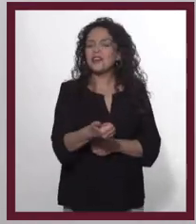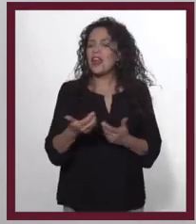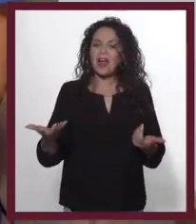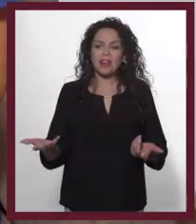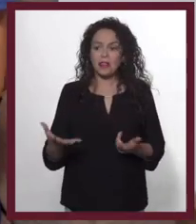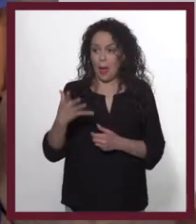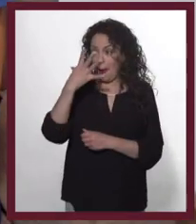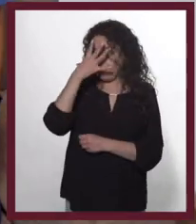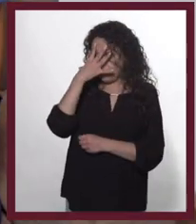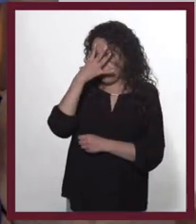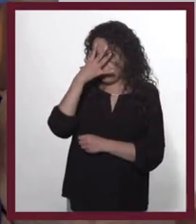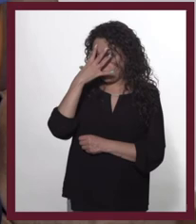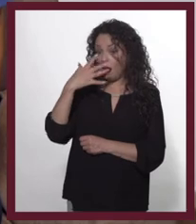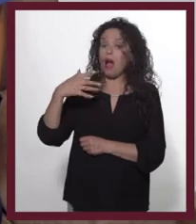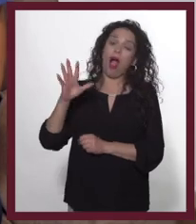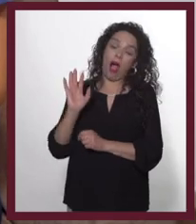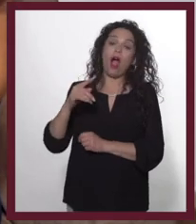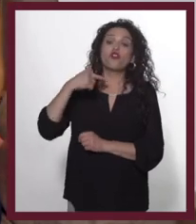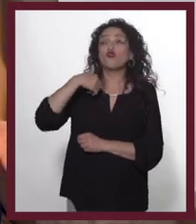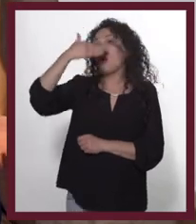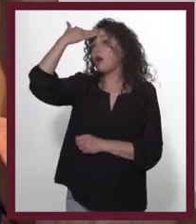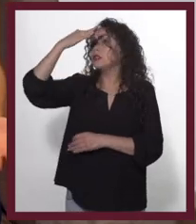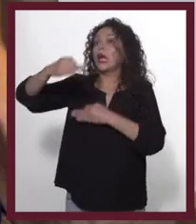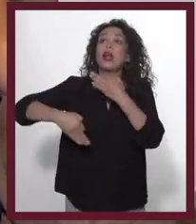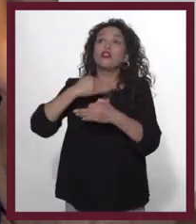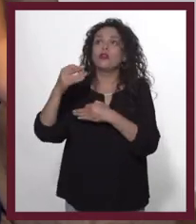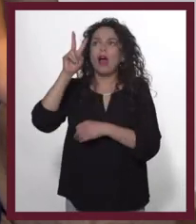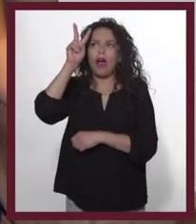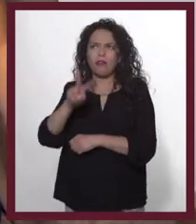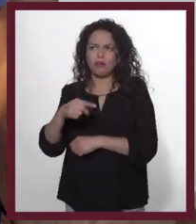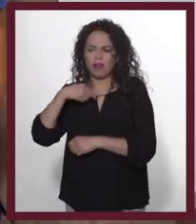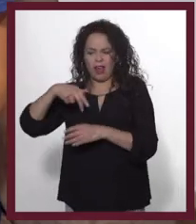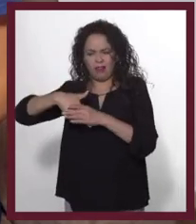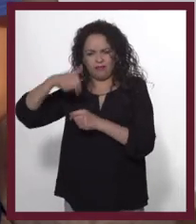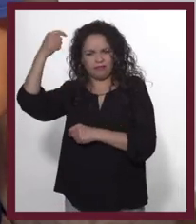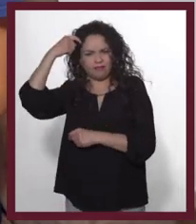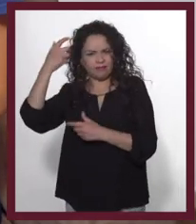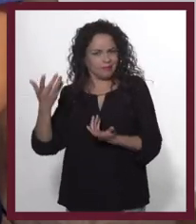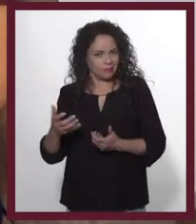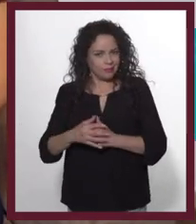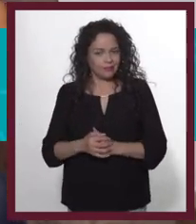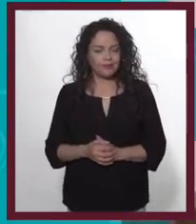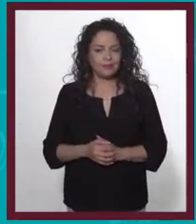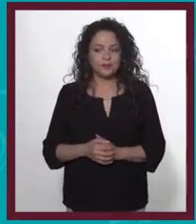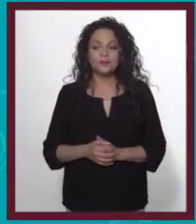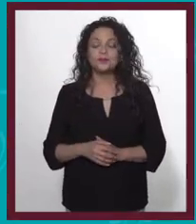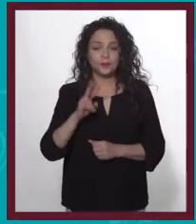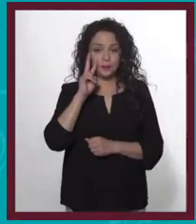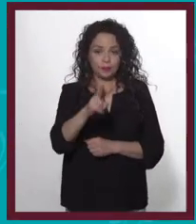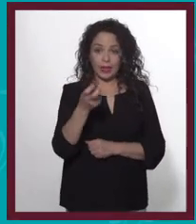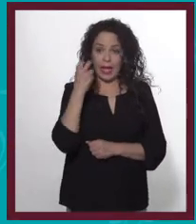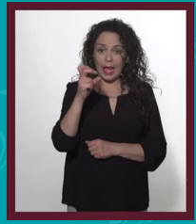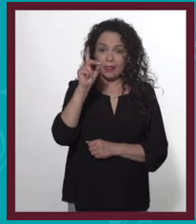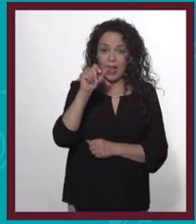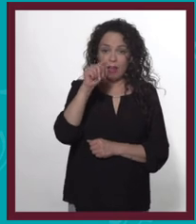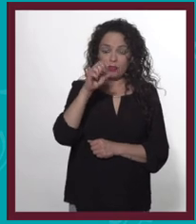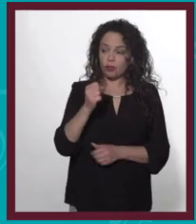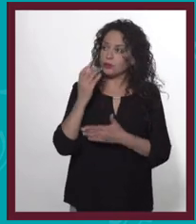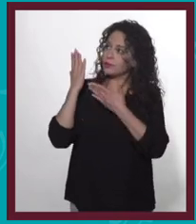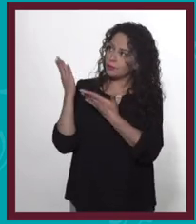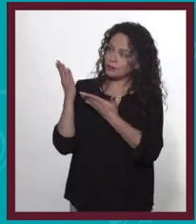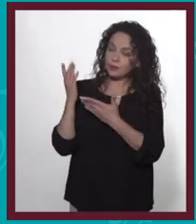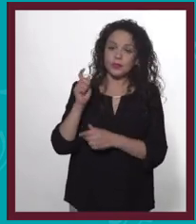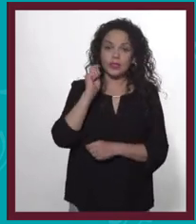para nada. Pena creer que todo lo sé y no hacer nada. A ver, pues. Estos son los datos.